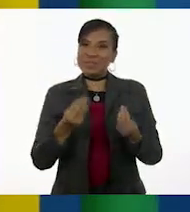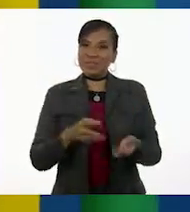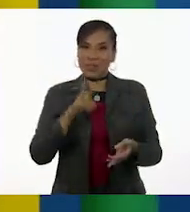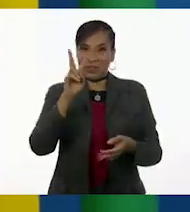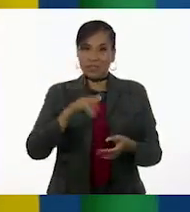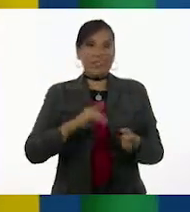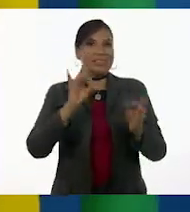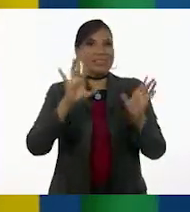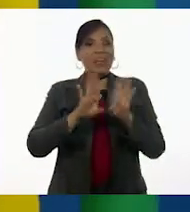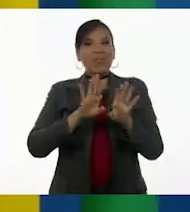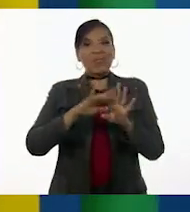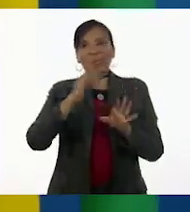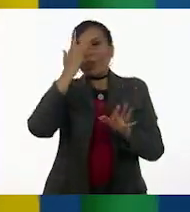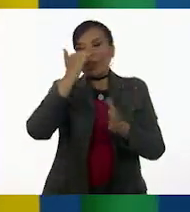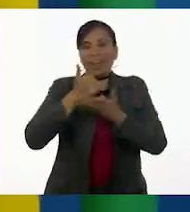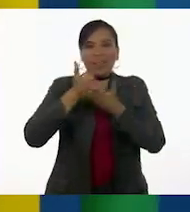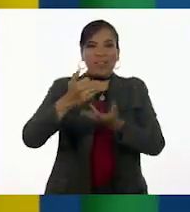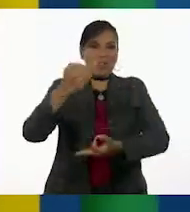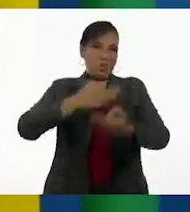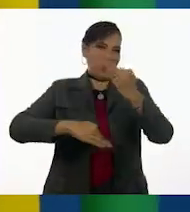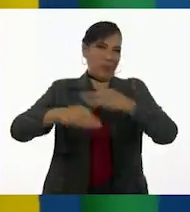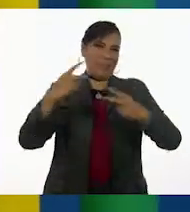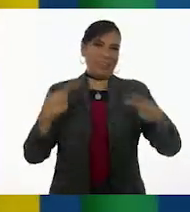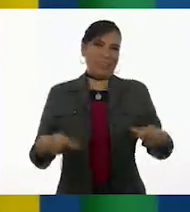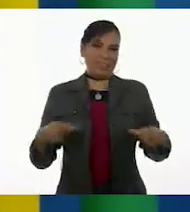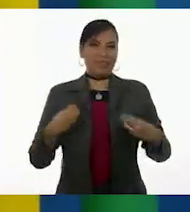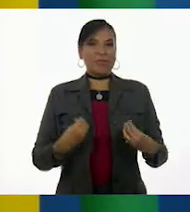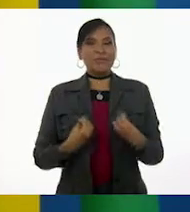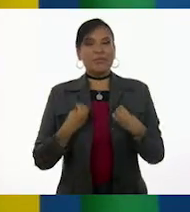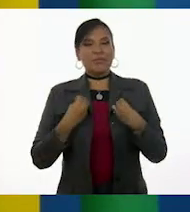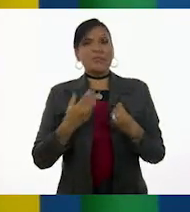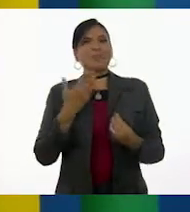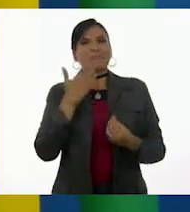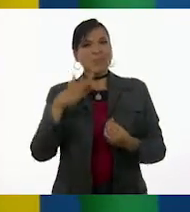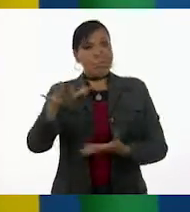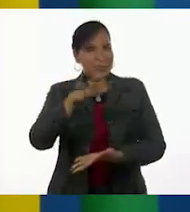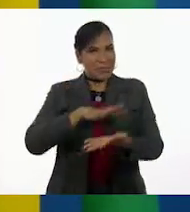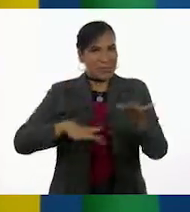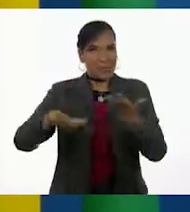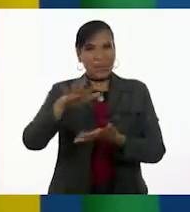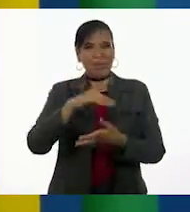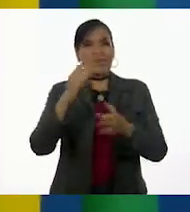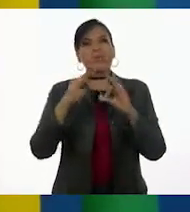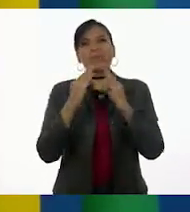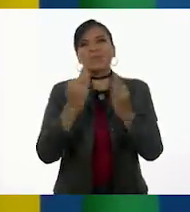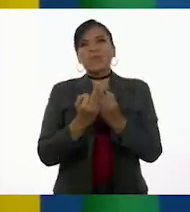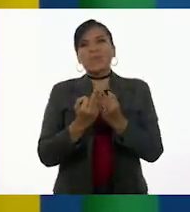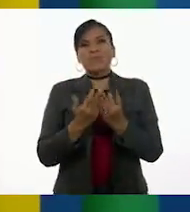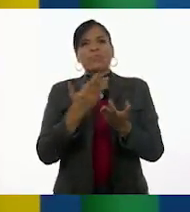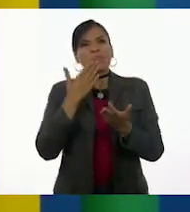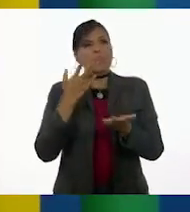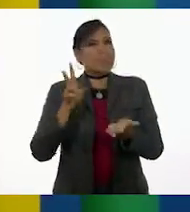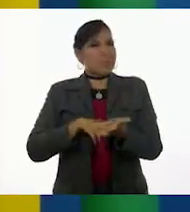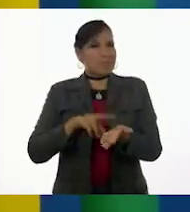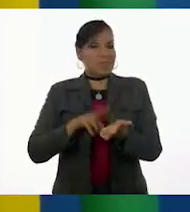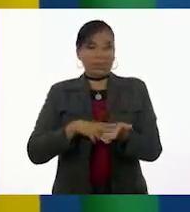la magia está en ayudar a todas las personas a vivir en bienestar y de una manera digna. Creo que